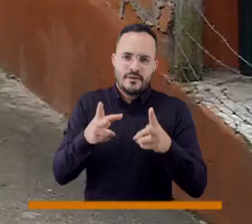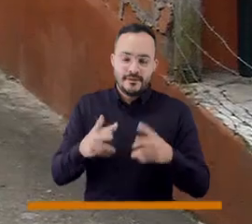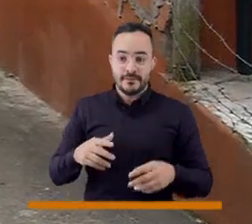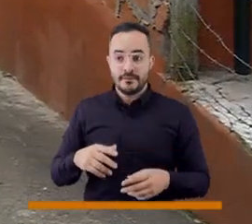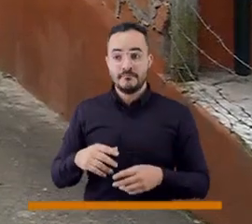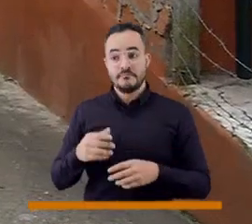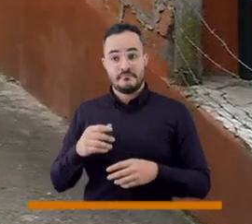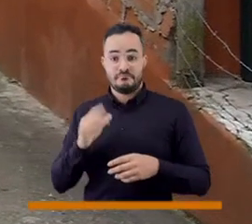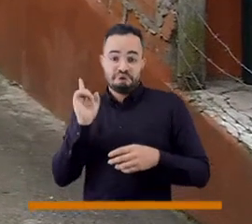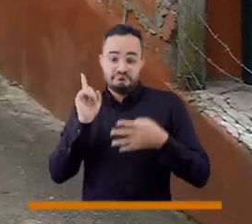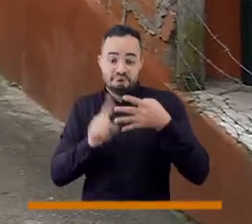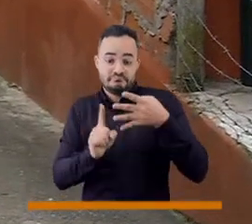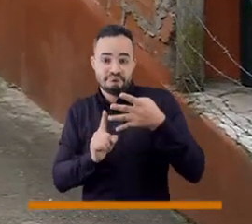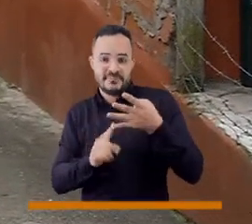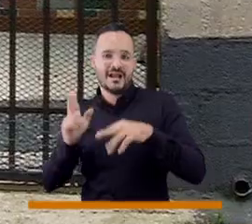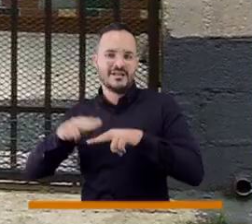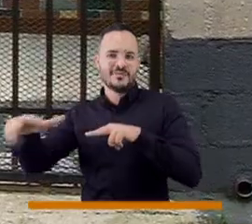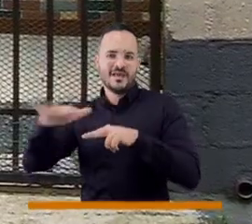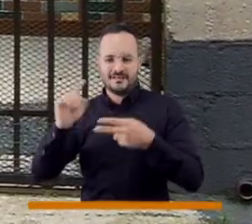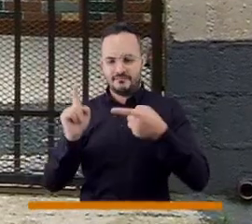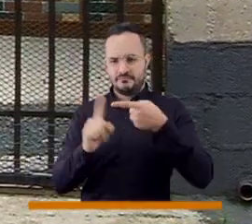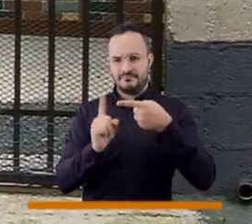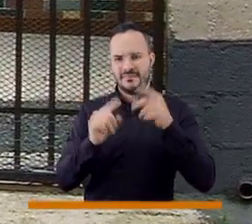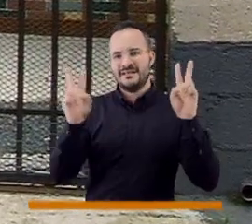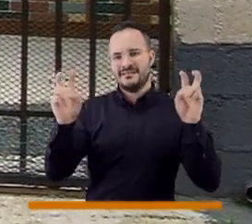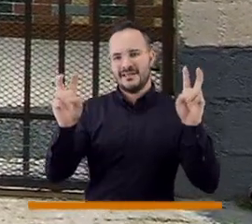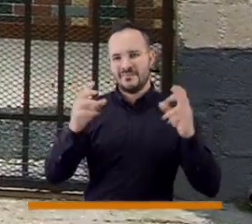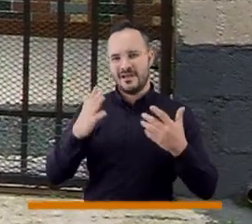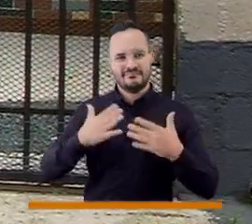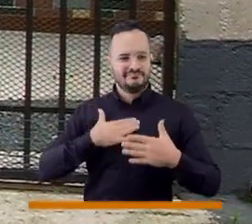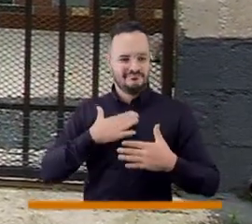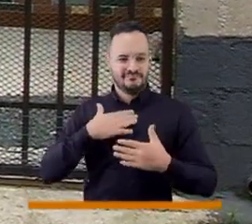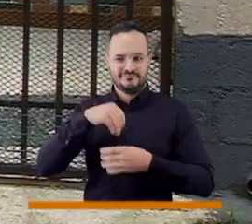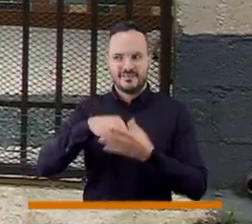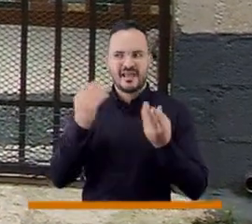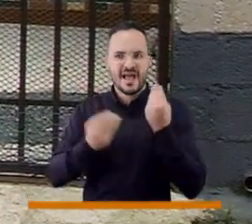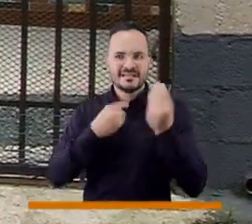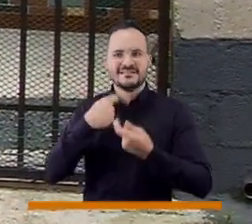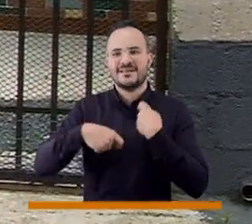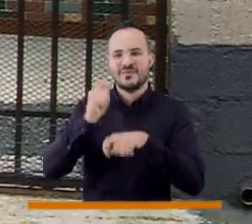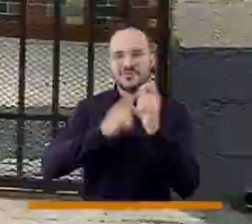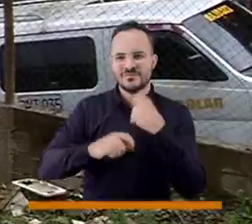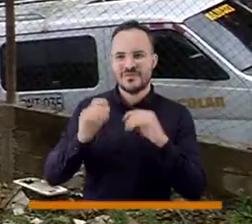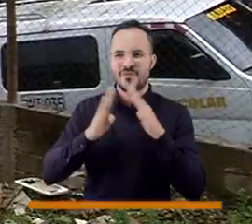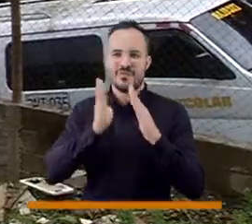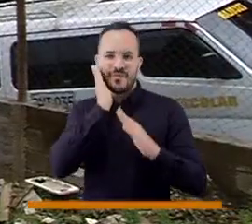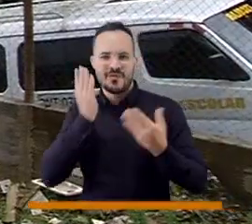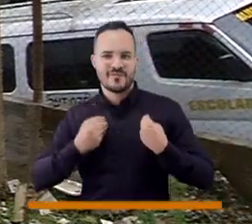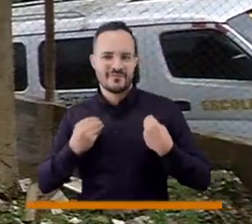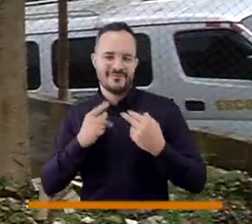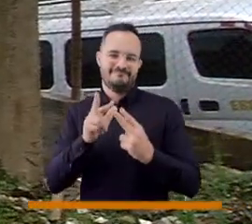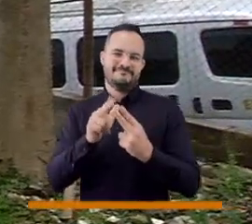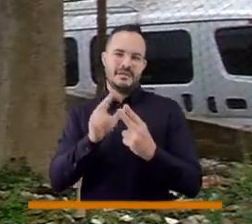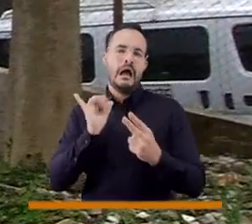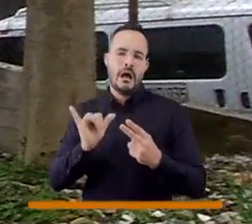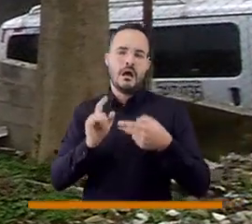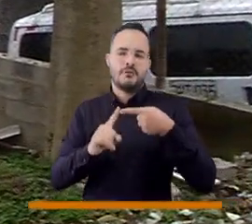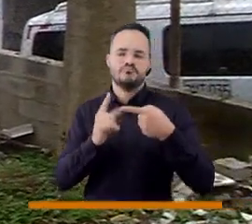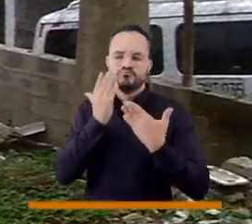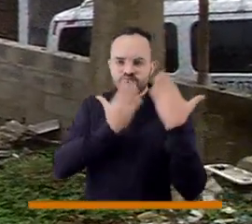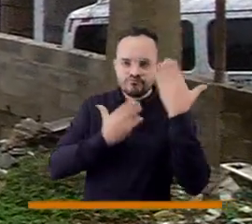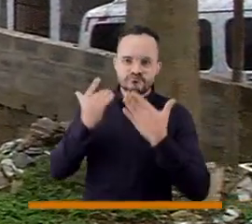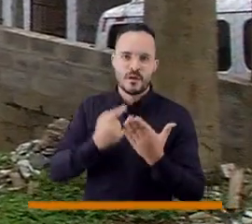producción o lo que tú como habitante estás ejerciendo sobre un predio.